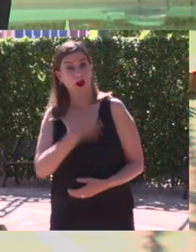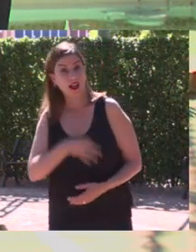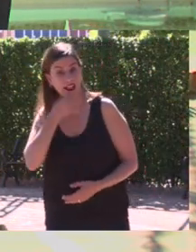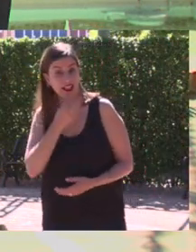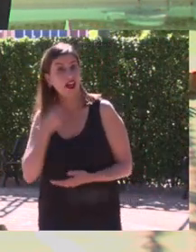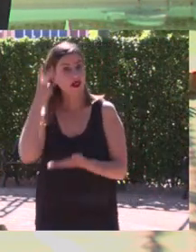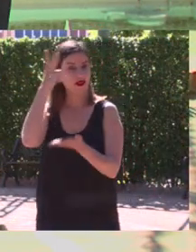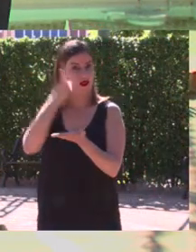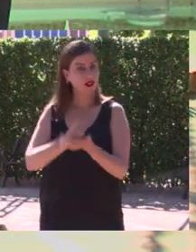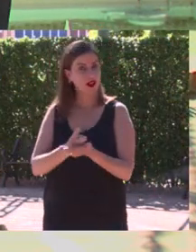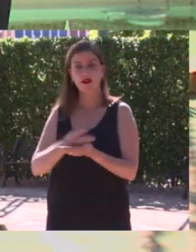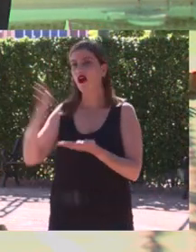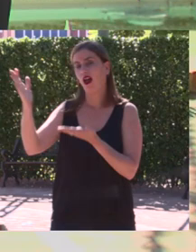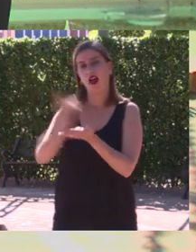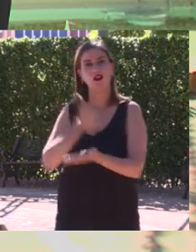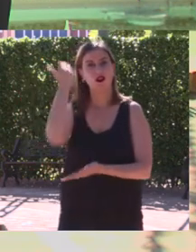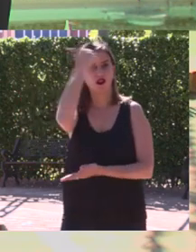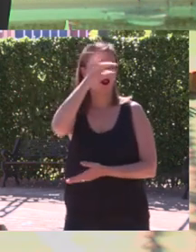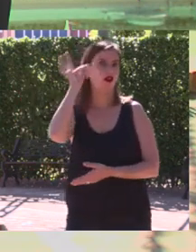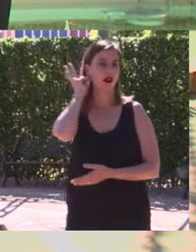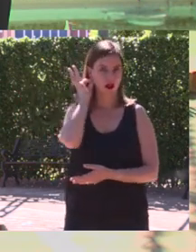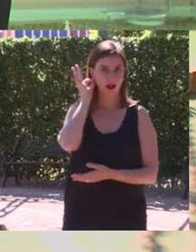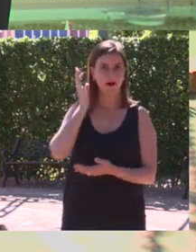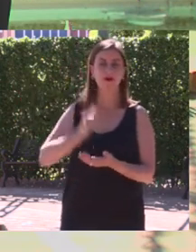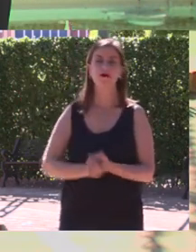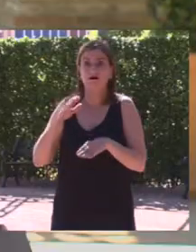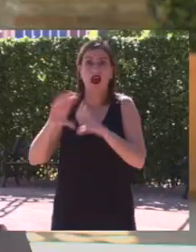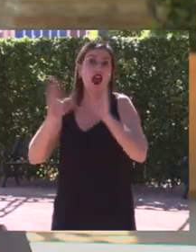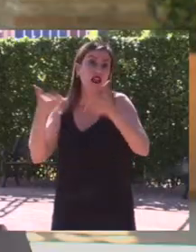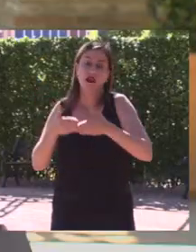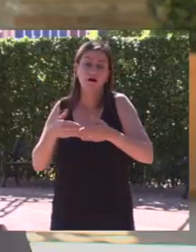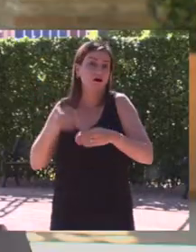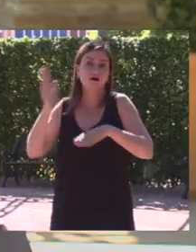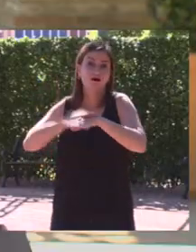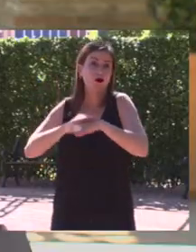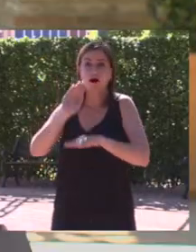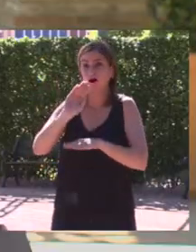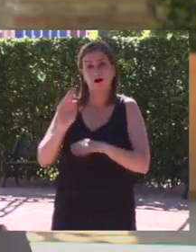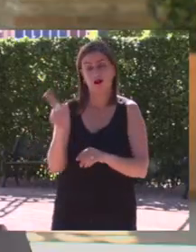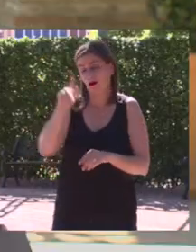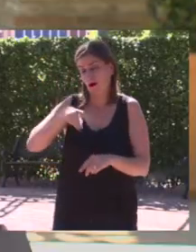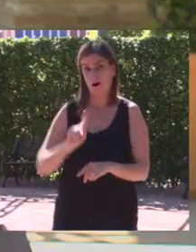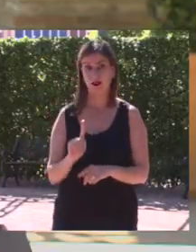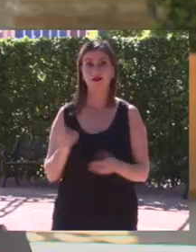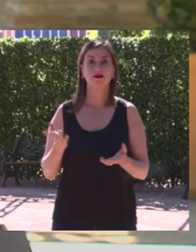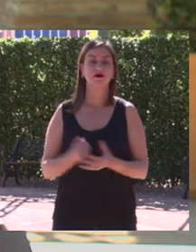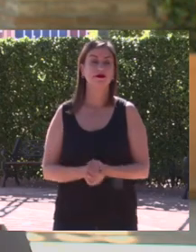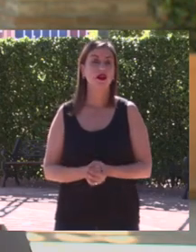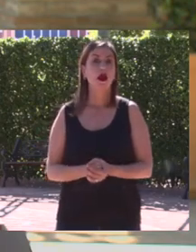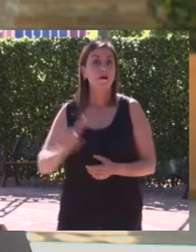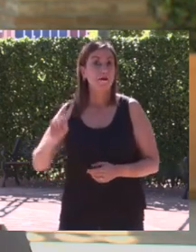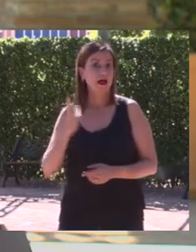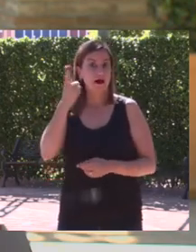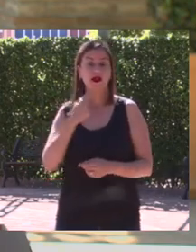Muy buenas tardes de nuevo a todas y a todos. Les quiero en primer lugar dar la